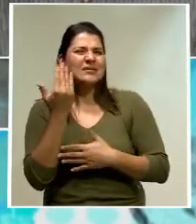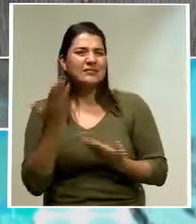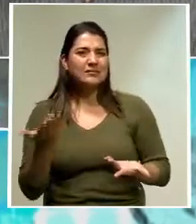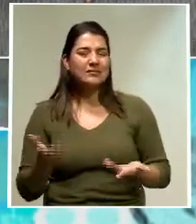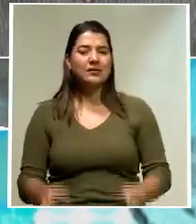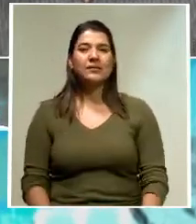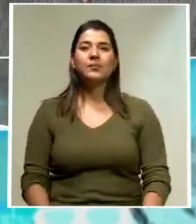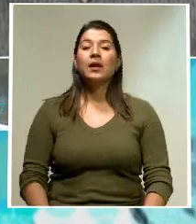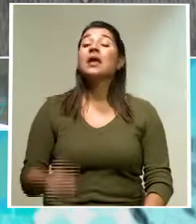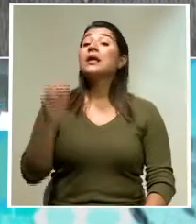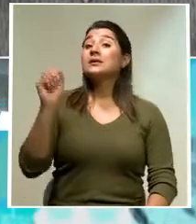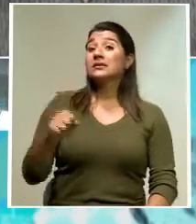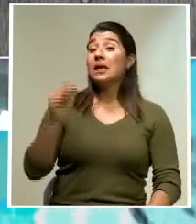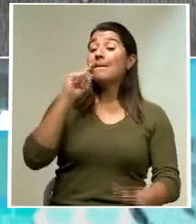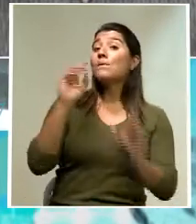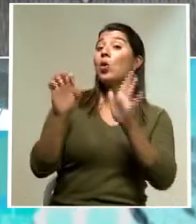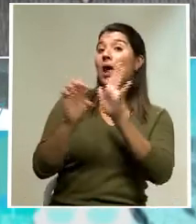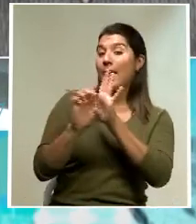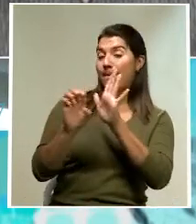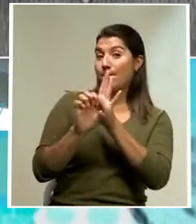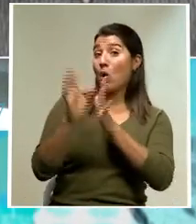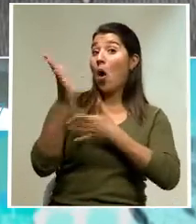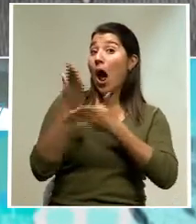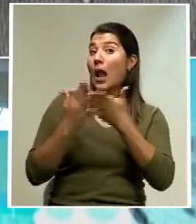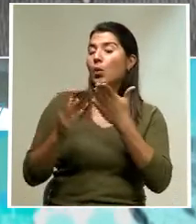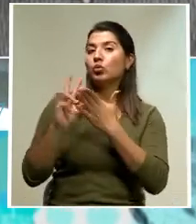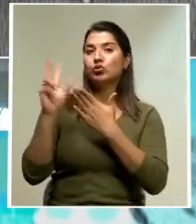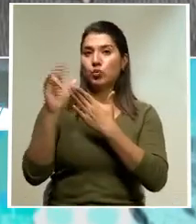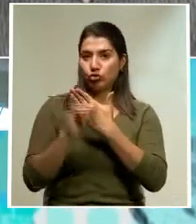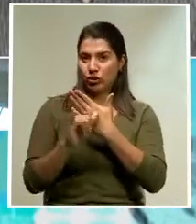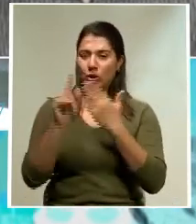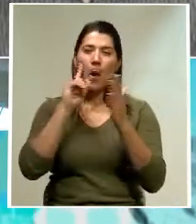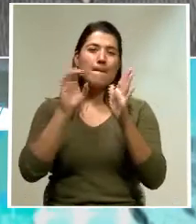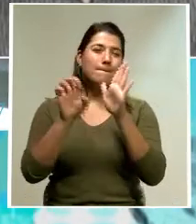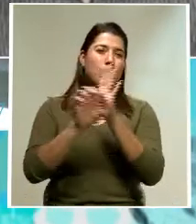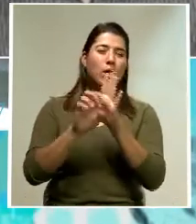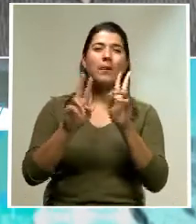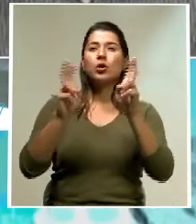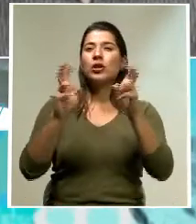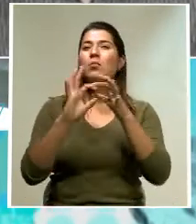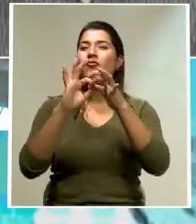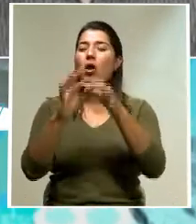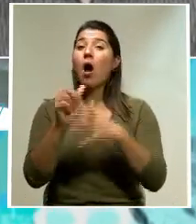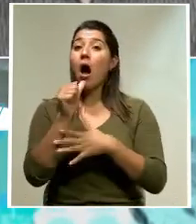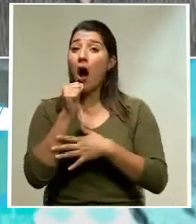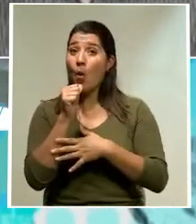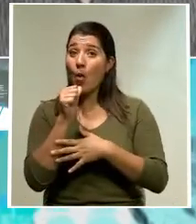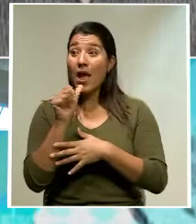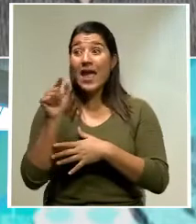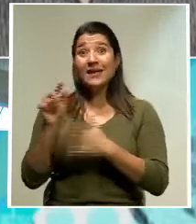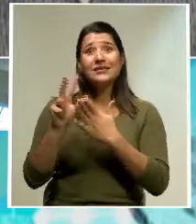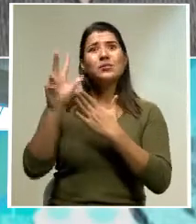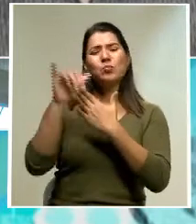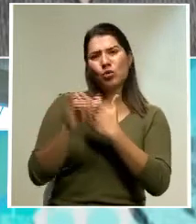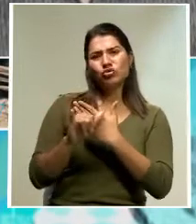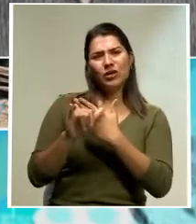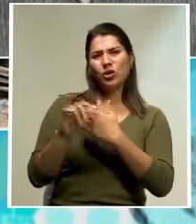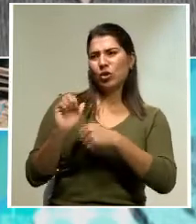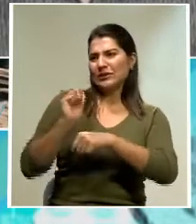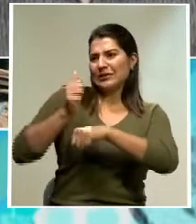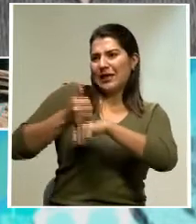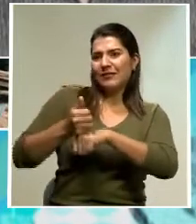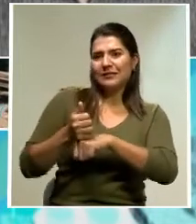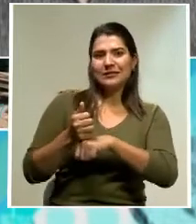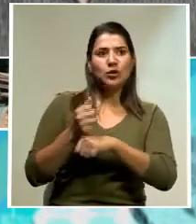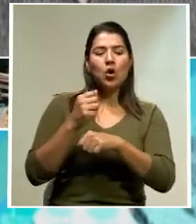Sí, por ejemplo, algunos de estos proyectos, por ejemplo, en el tema de los acueductos, son proyectos que han estado programados para 9